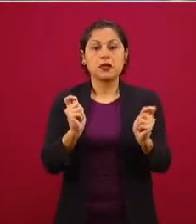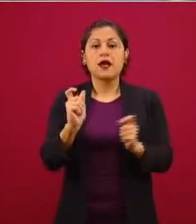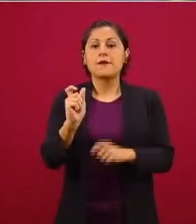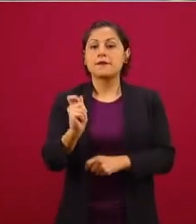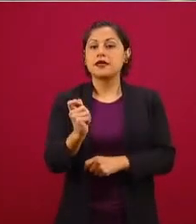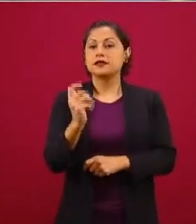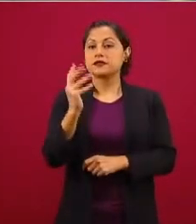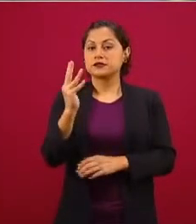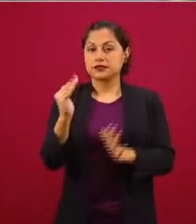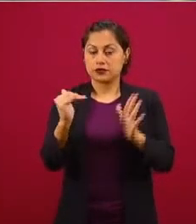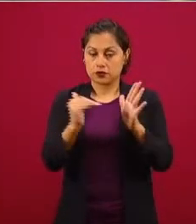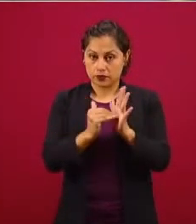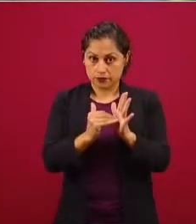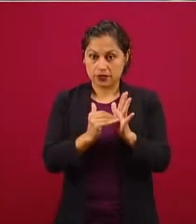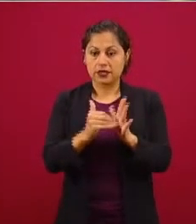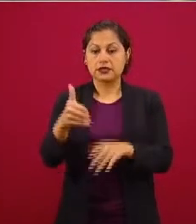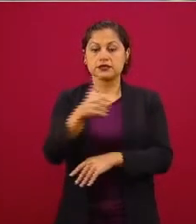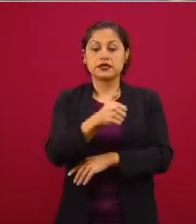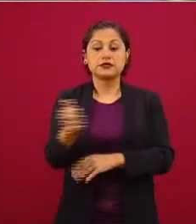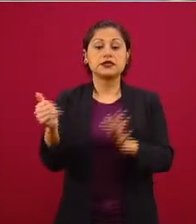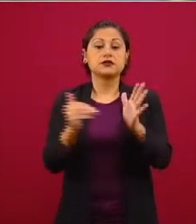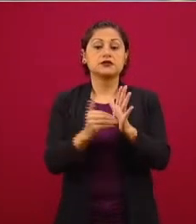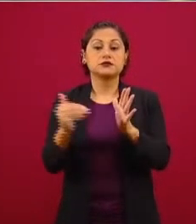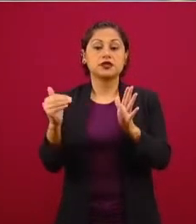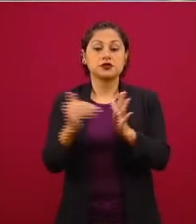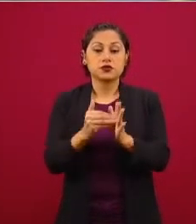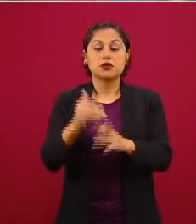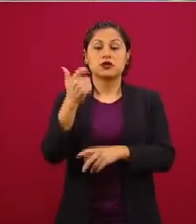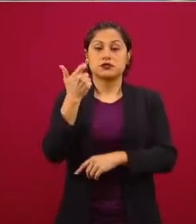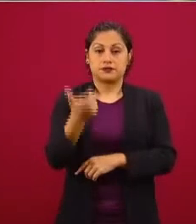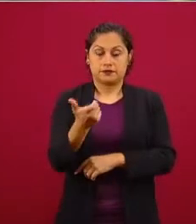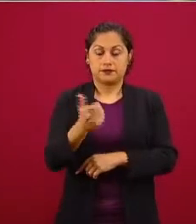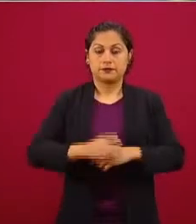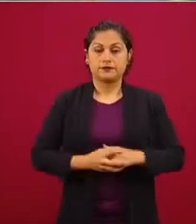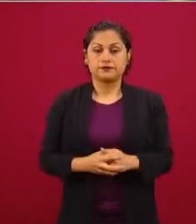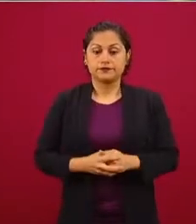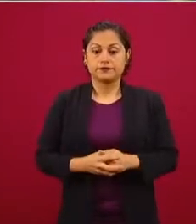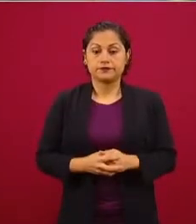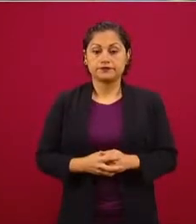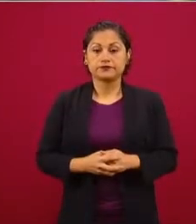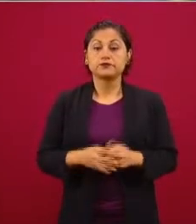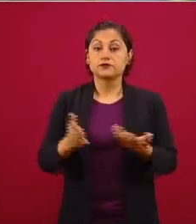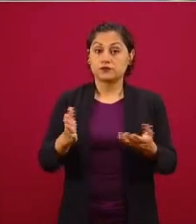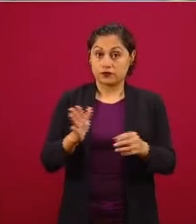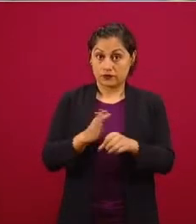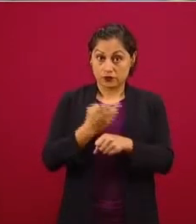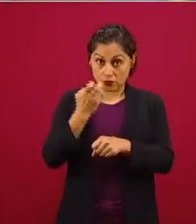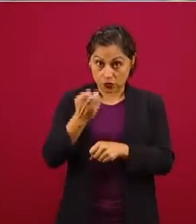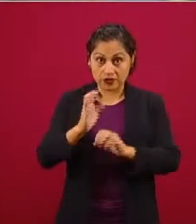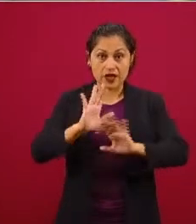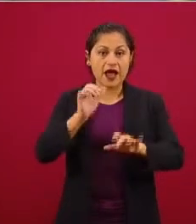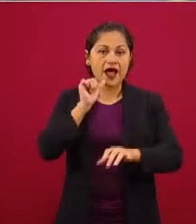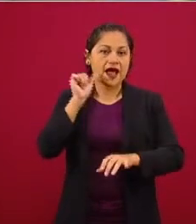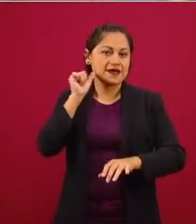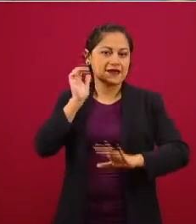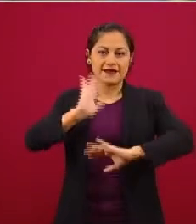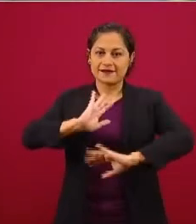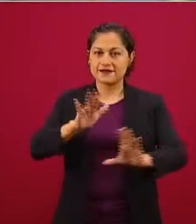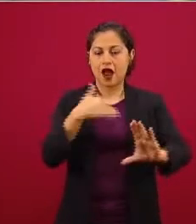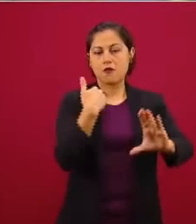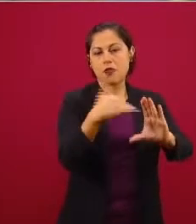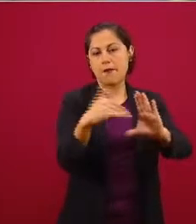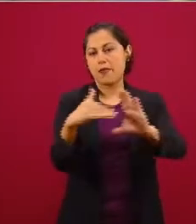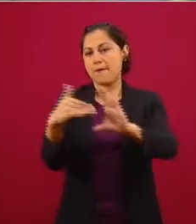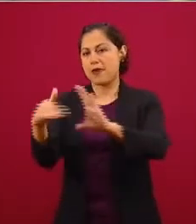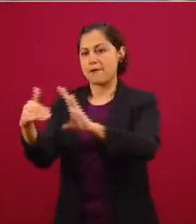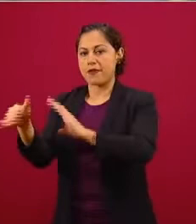mil 600 millones de pesos. De tal manera que estos recursos ya están en las cuentas de nuestros